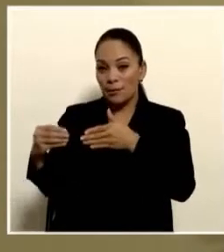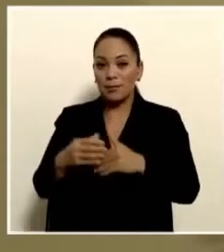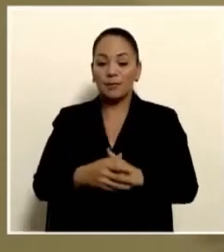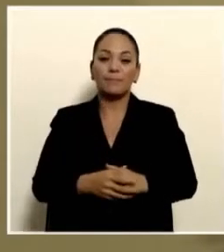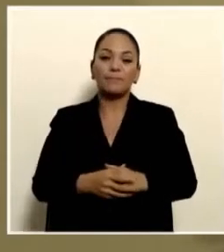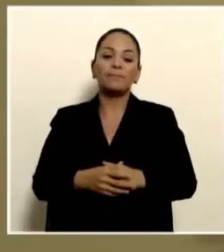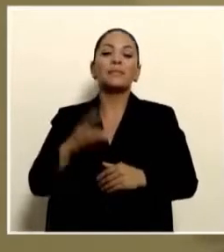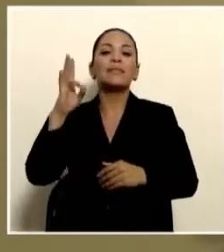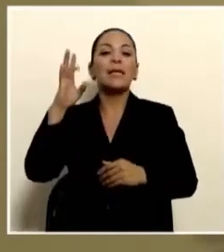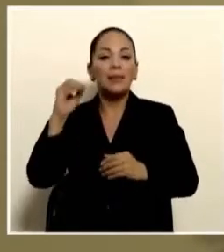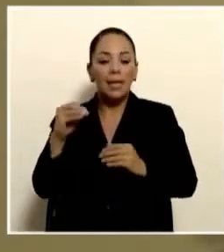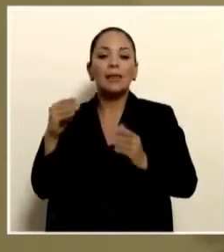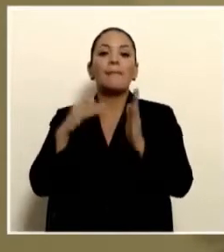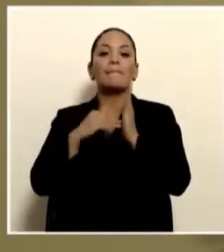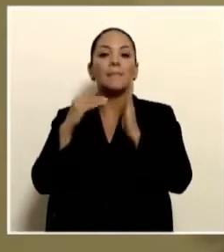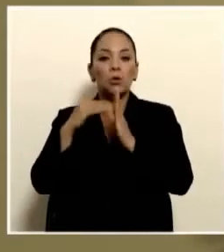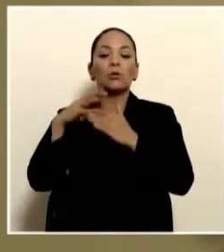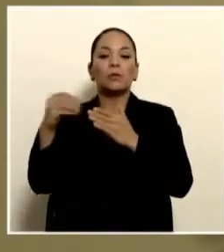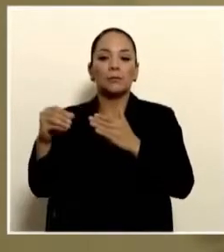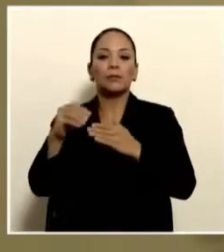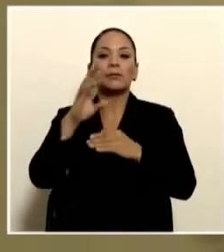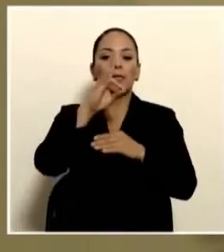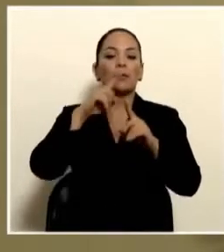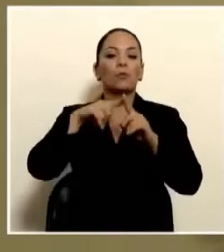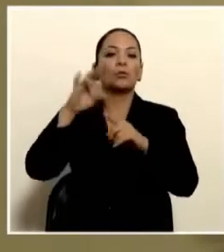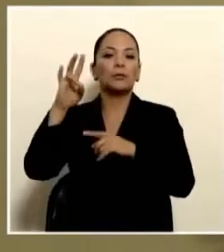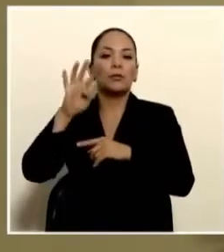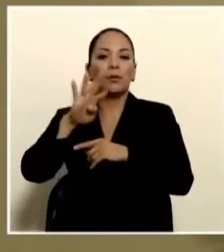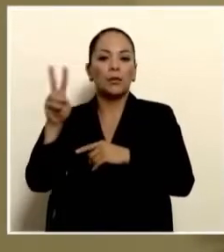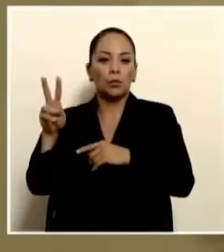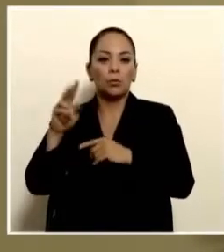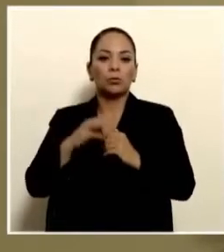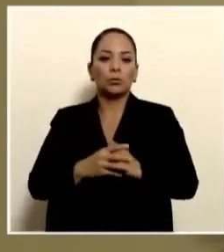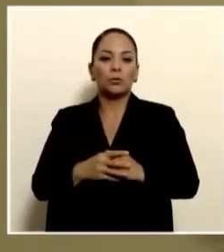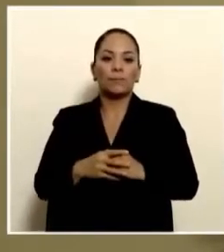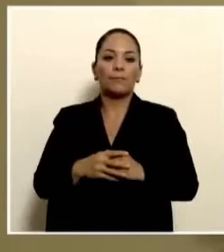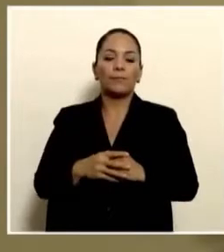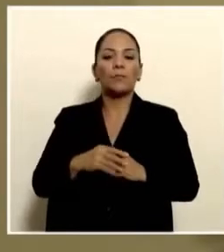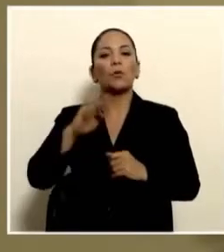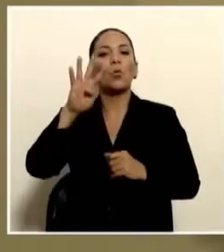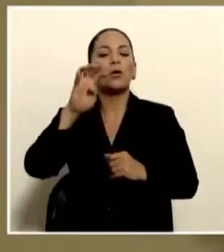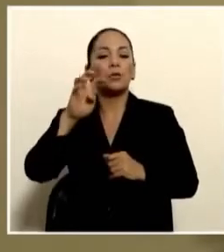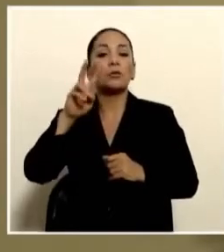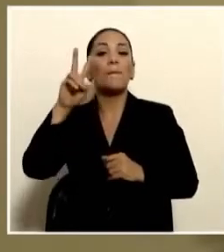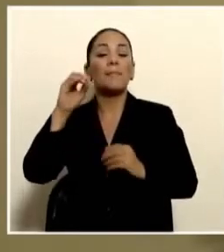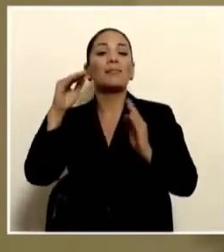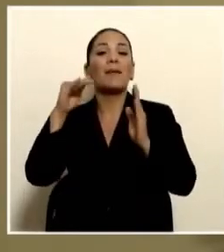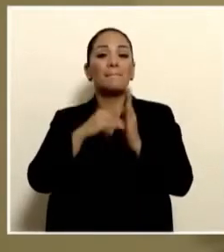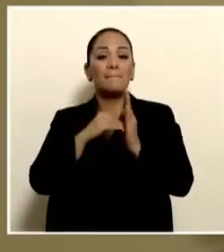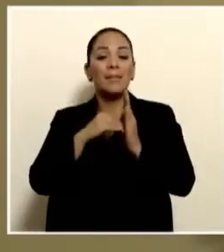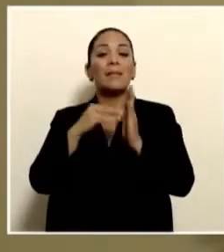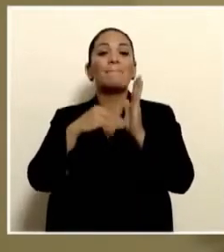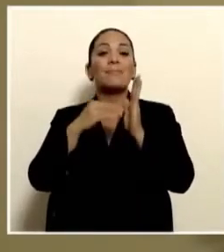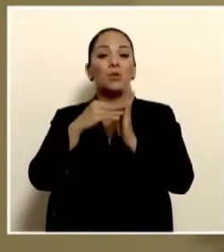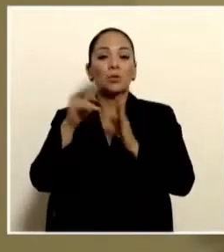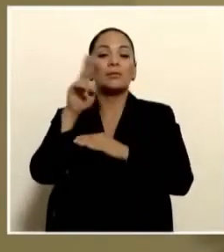70 millones de dólares, 7 por 7, 42, 420 mil millones de colones.